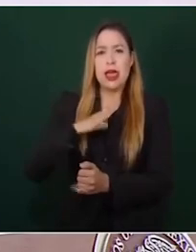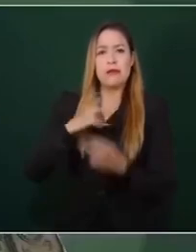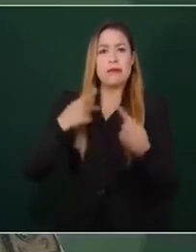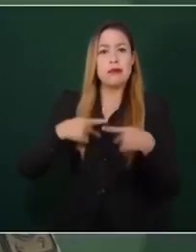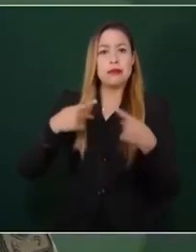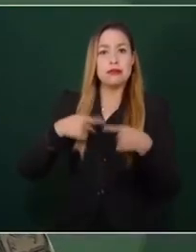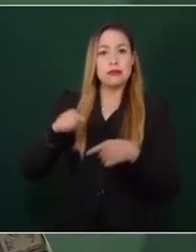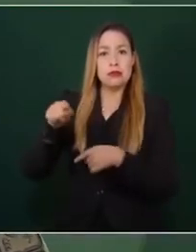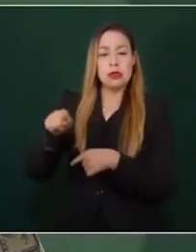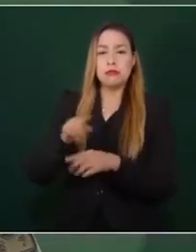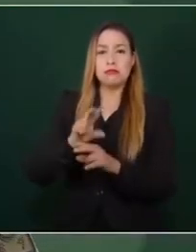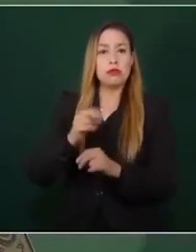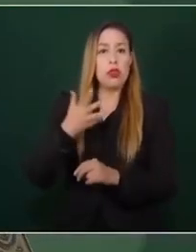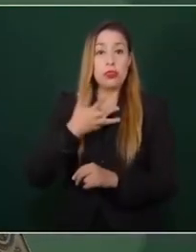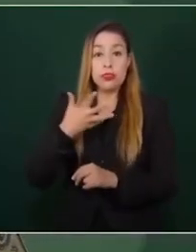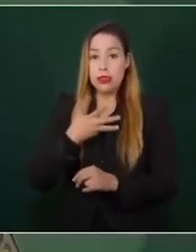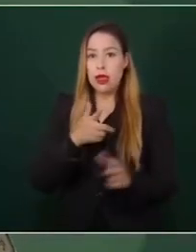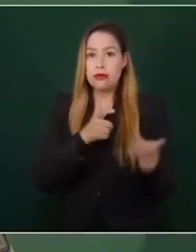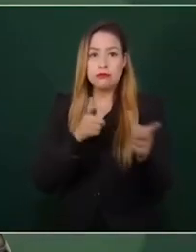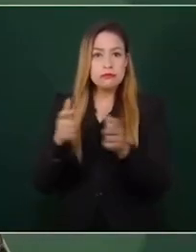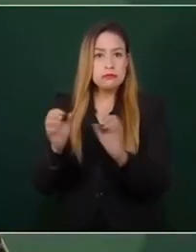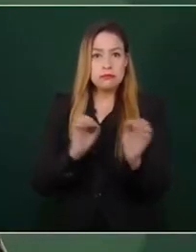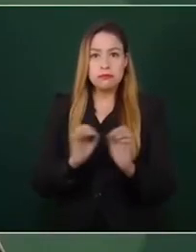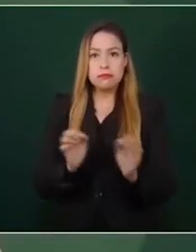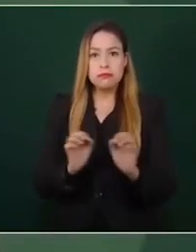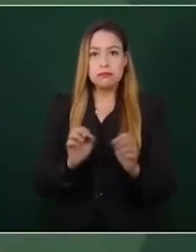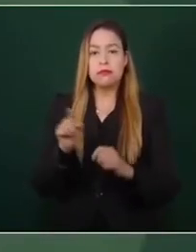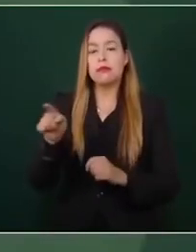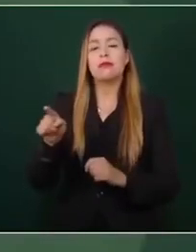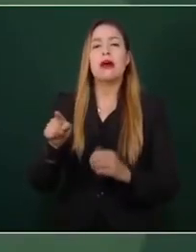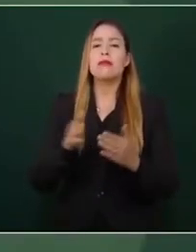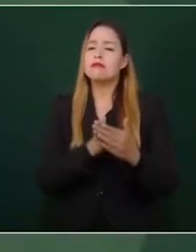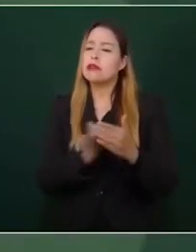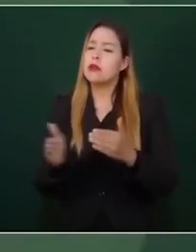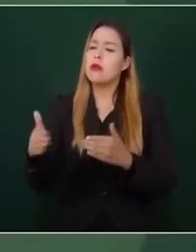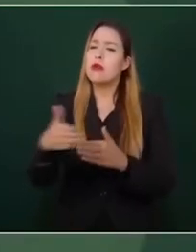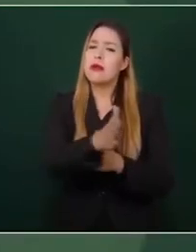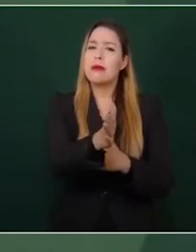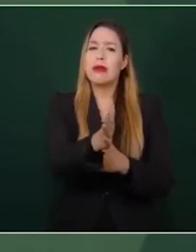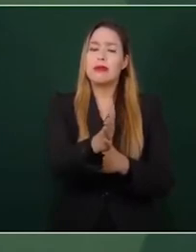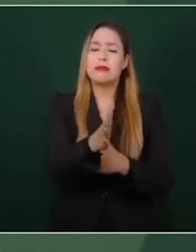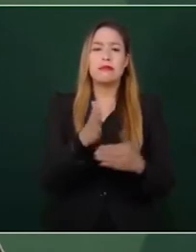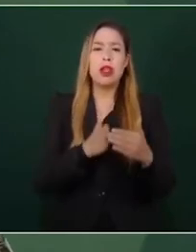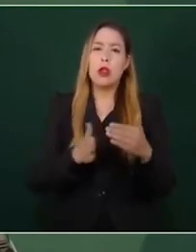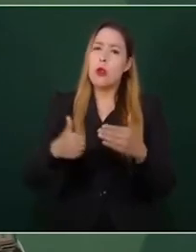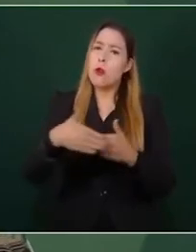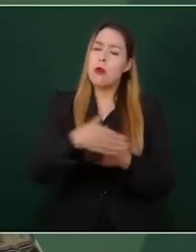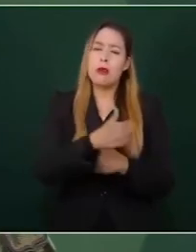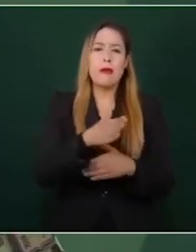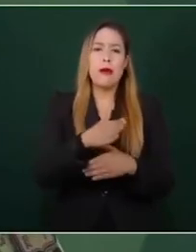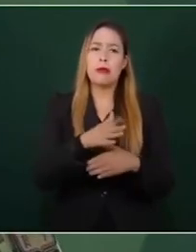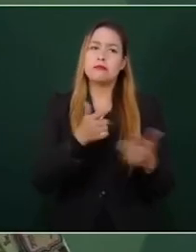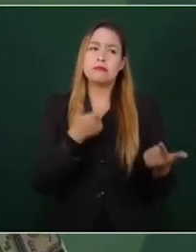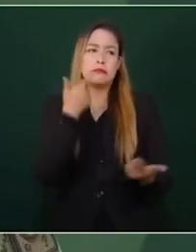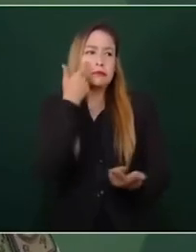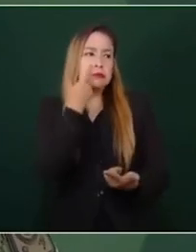ahí también lo evaden al ver que no representaba